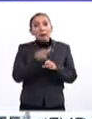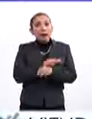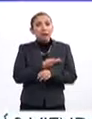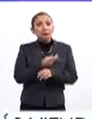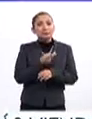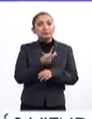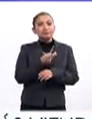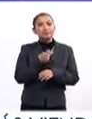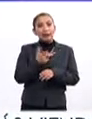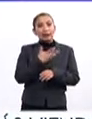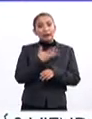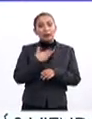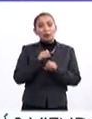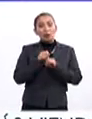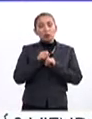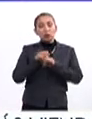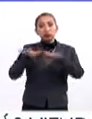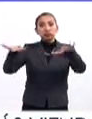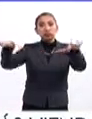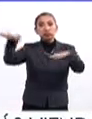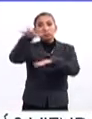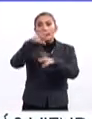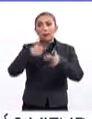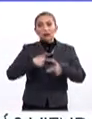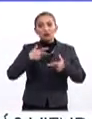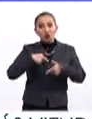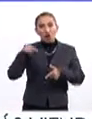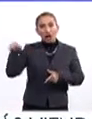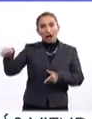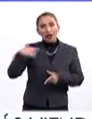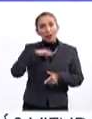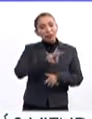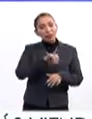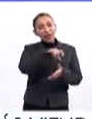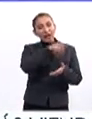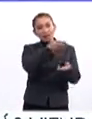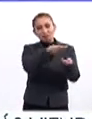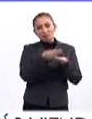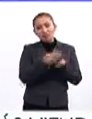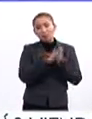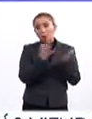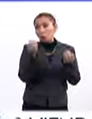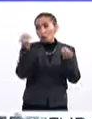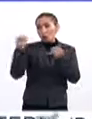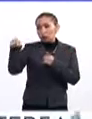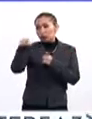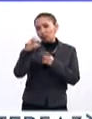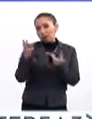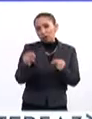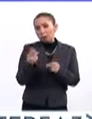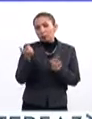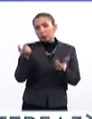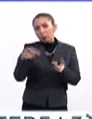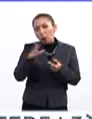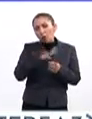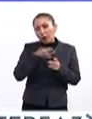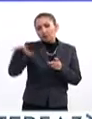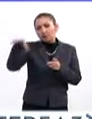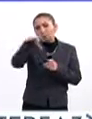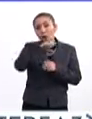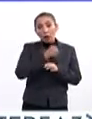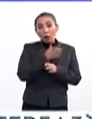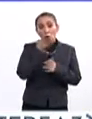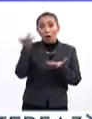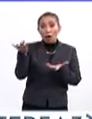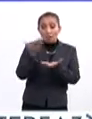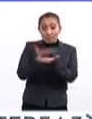también es que tiene un boom entre la gente, digamos, que tenía acceso a los libros, que tampoco era tanta. Pero obviamente cuando